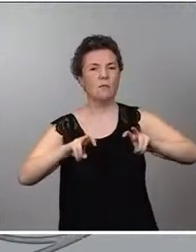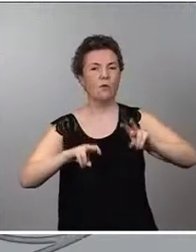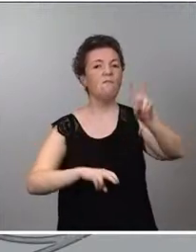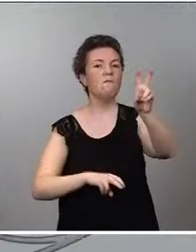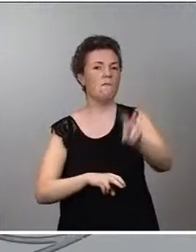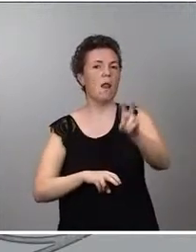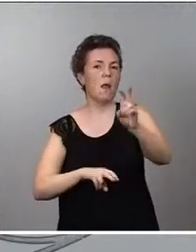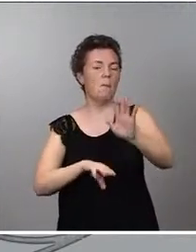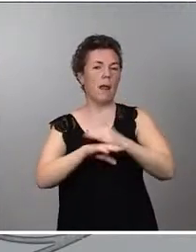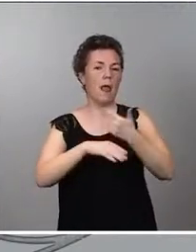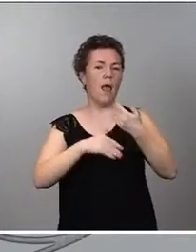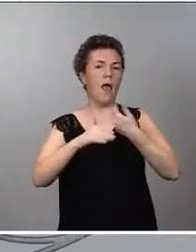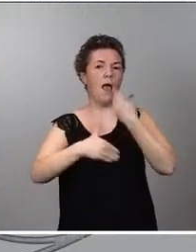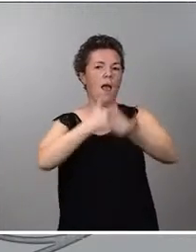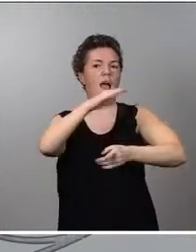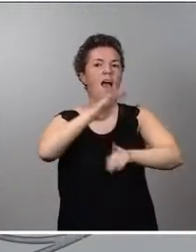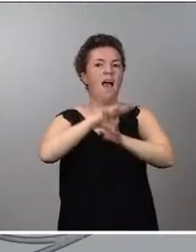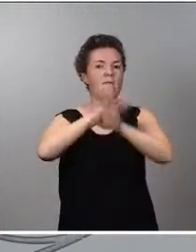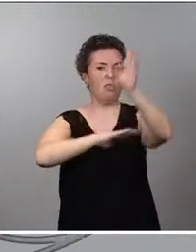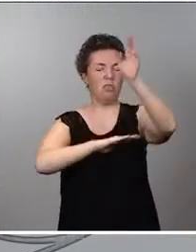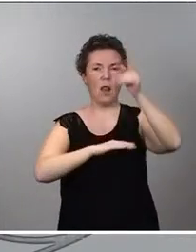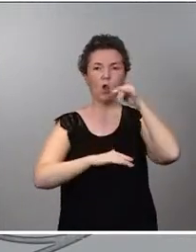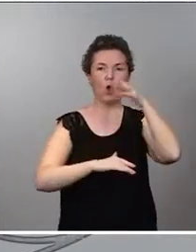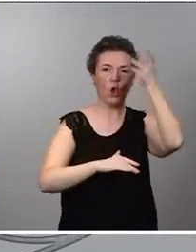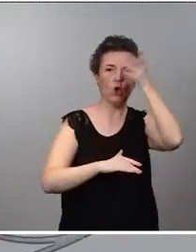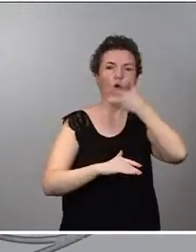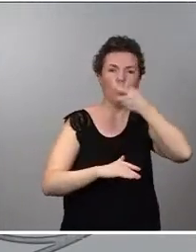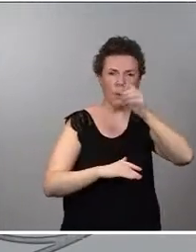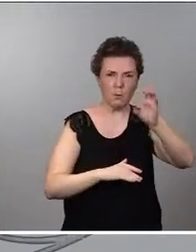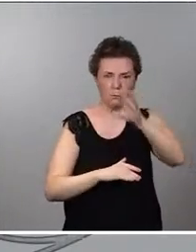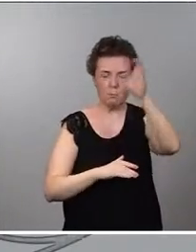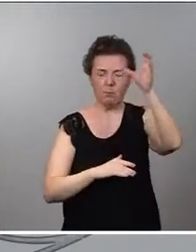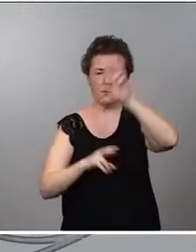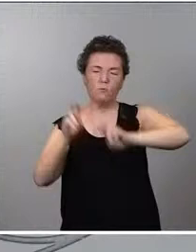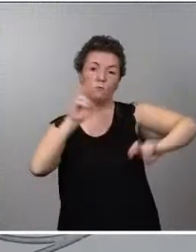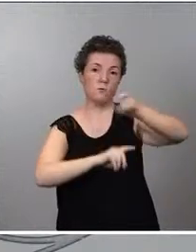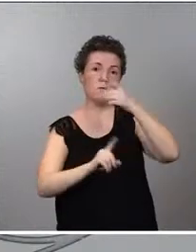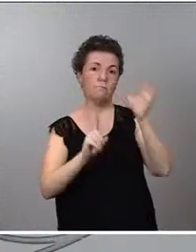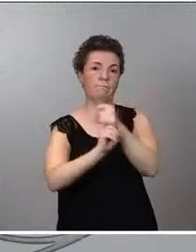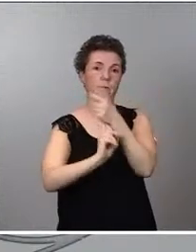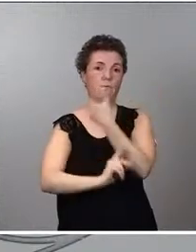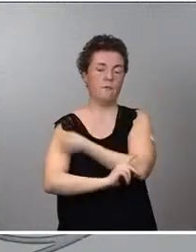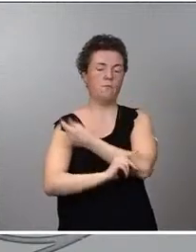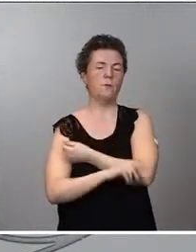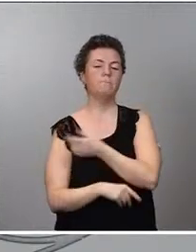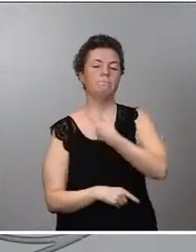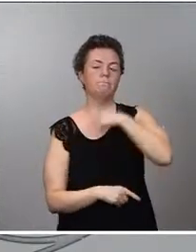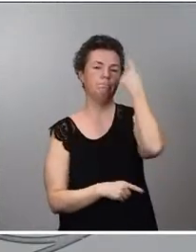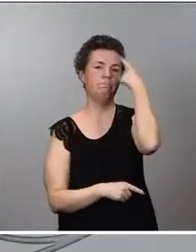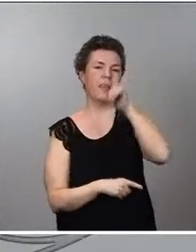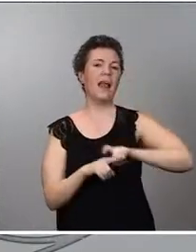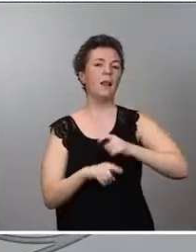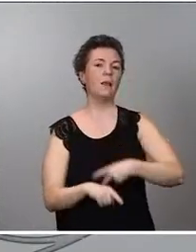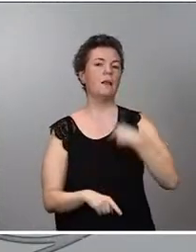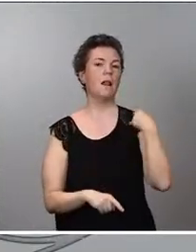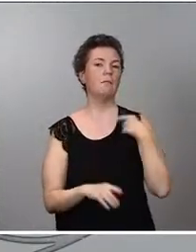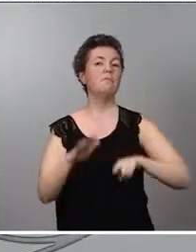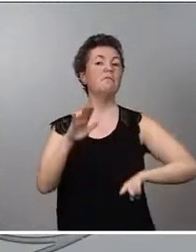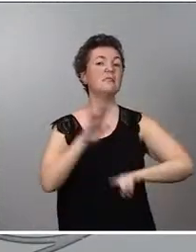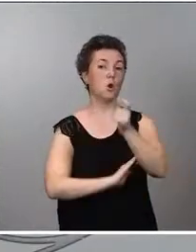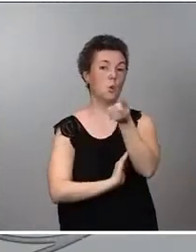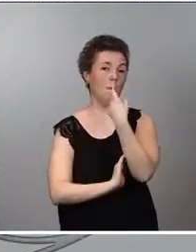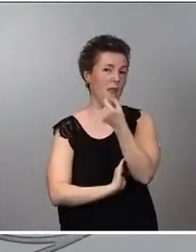seguir avanzando en el conocimiento y sobre todo en la búsqueda de esa vacuna. Sabemos que con carácter general el desarrollo de un medicamento